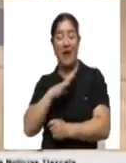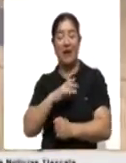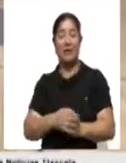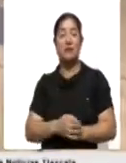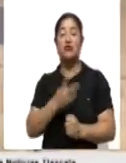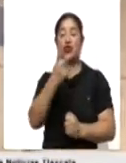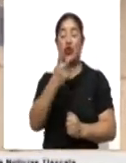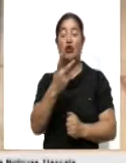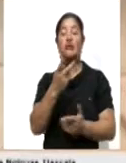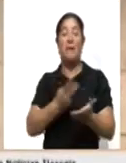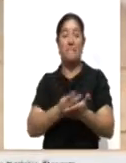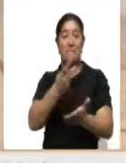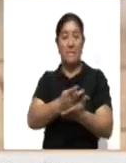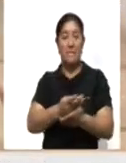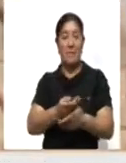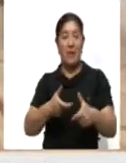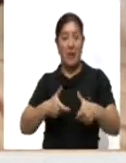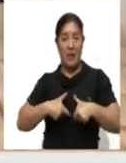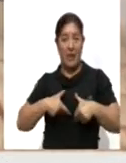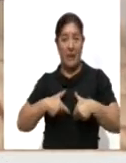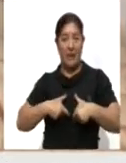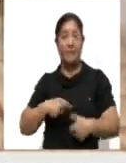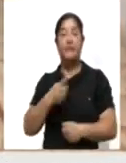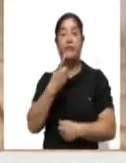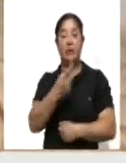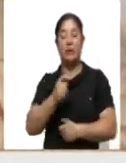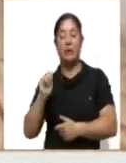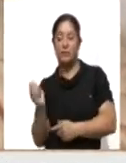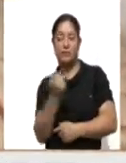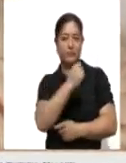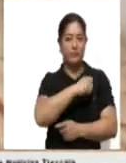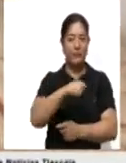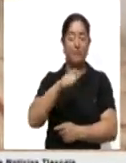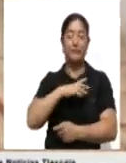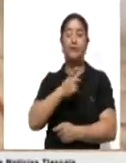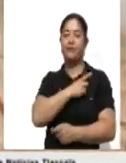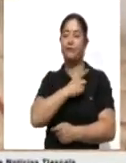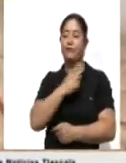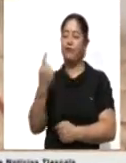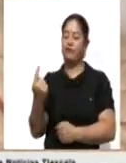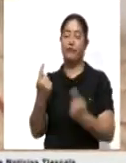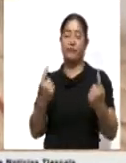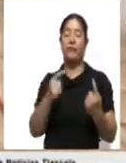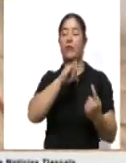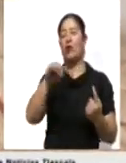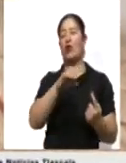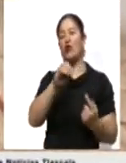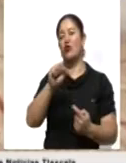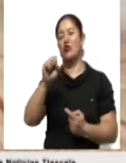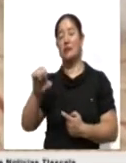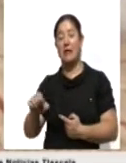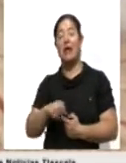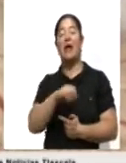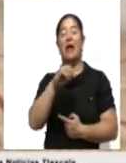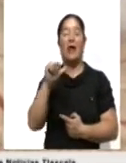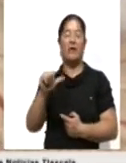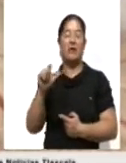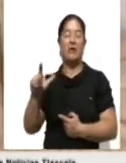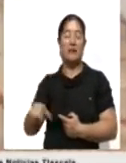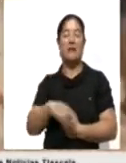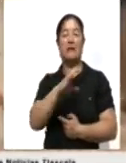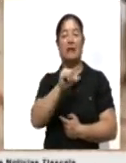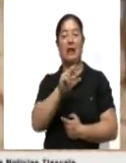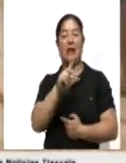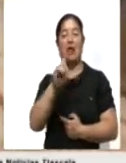treceas de plata en la disciplina de squash, modalidad individual con José Alfredo Mijares y Carlos Endejas. Esto en la categoría